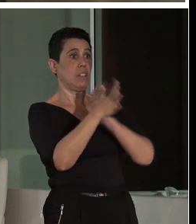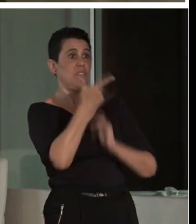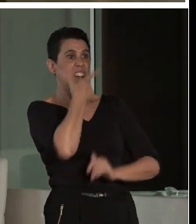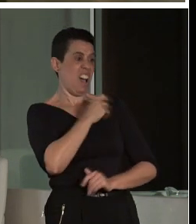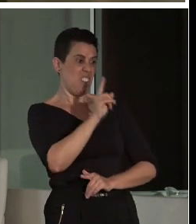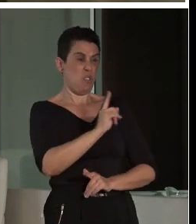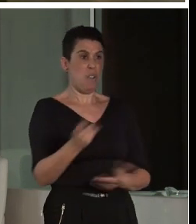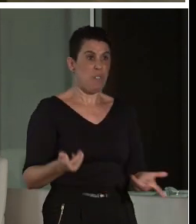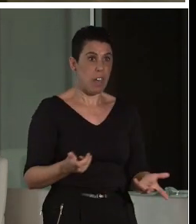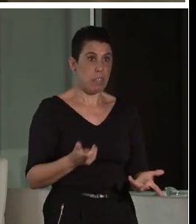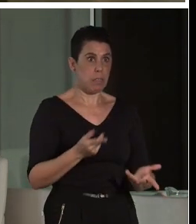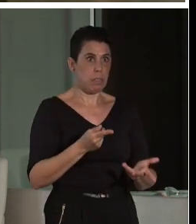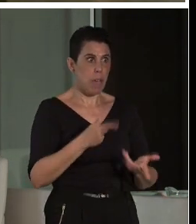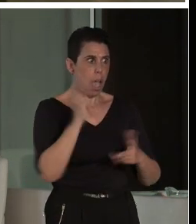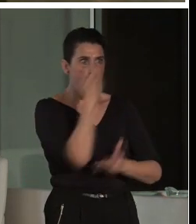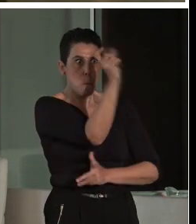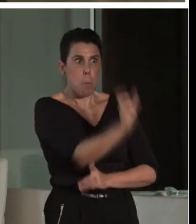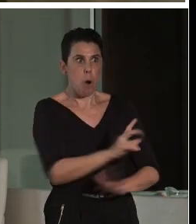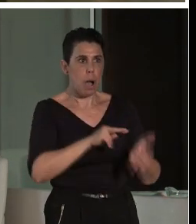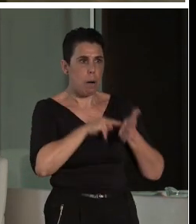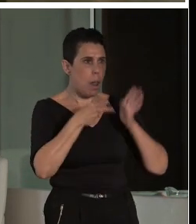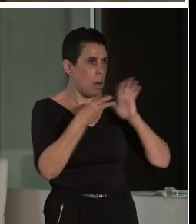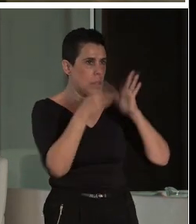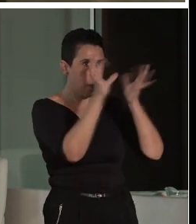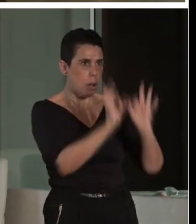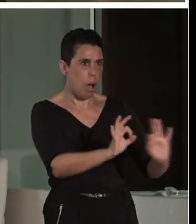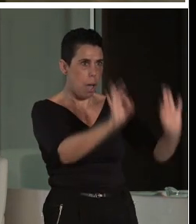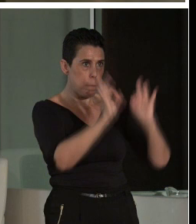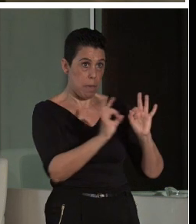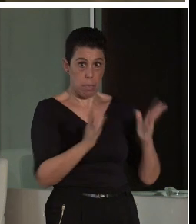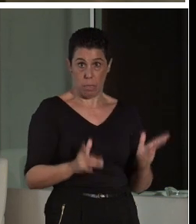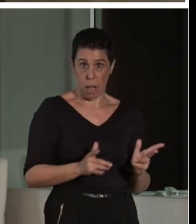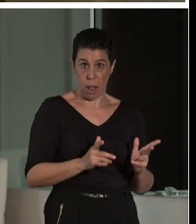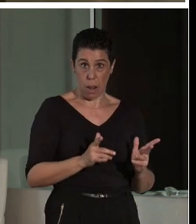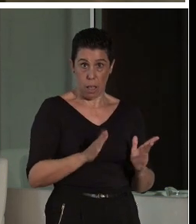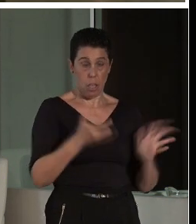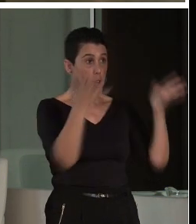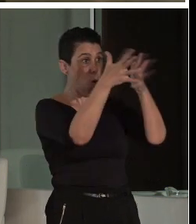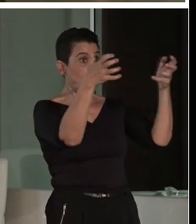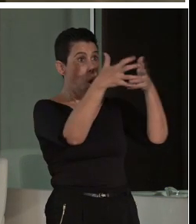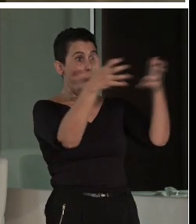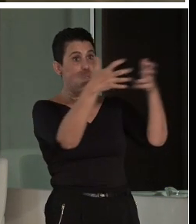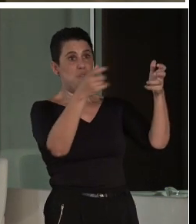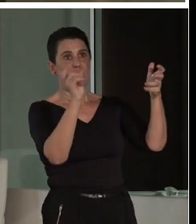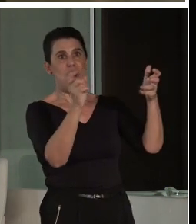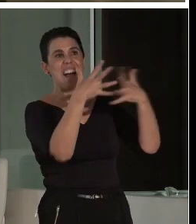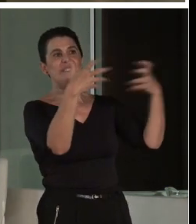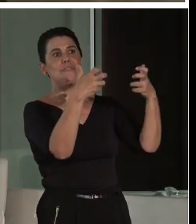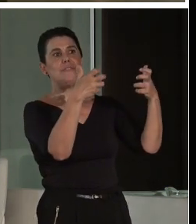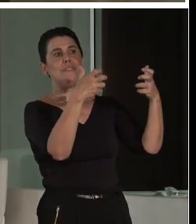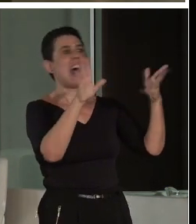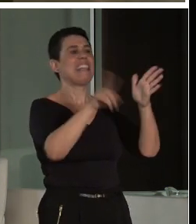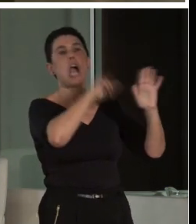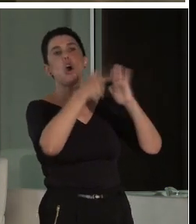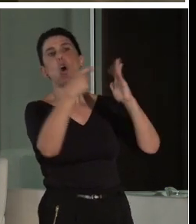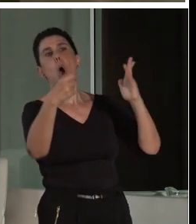cuentes con términos técnicos. Que las frases tengan significación en cada renglón. No me partas la frase en un qué, ni en un ni, ni